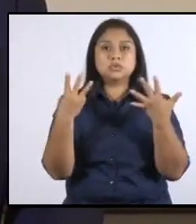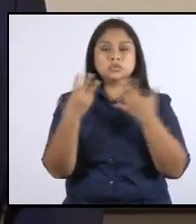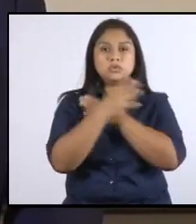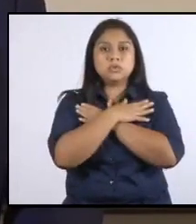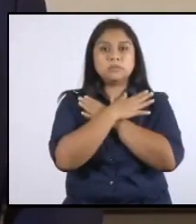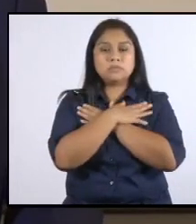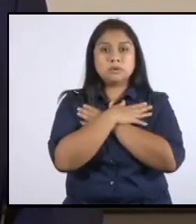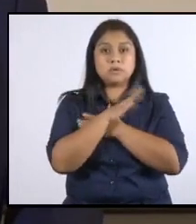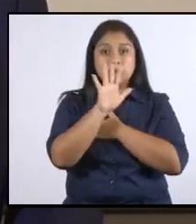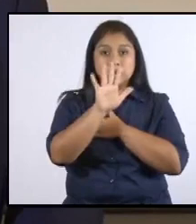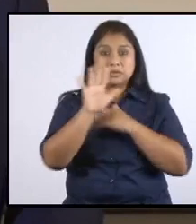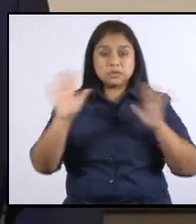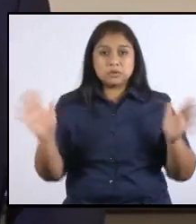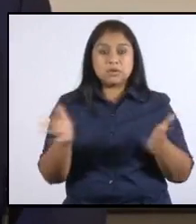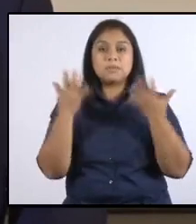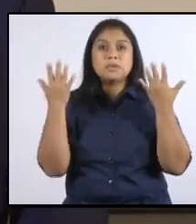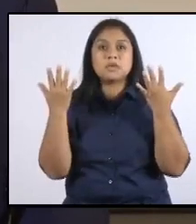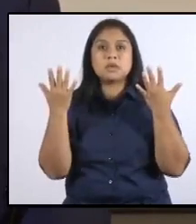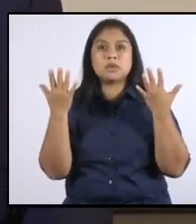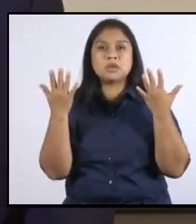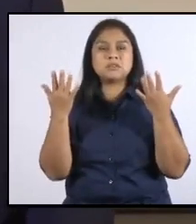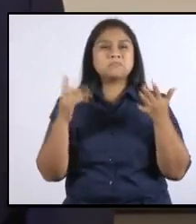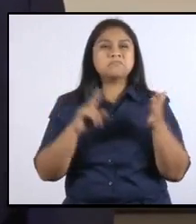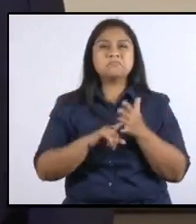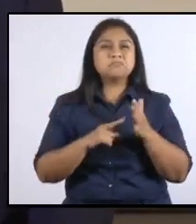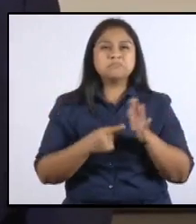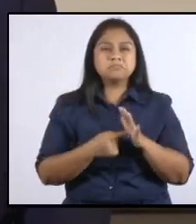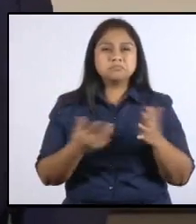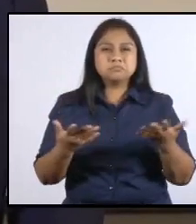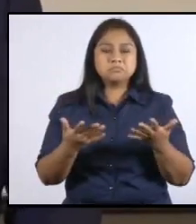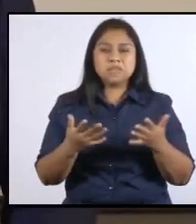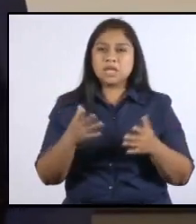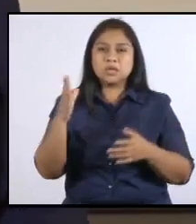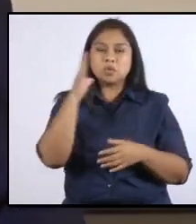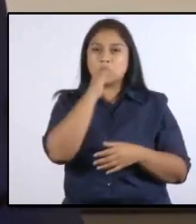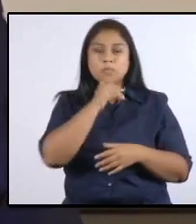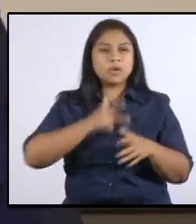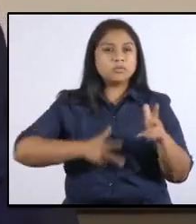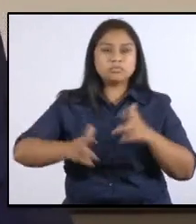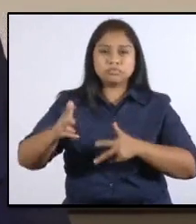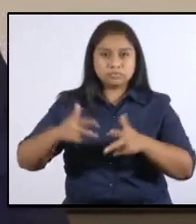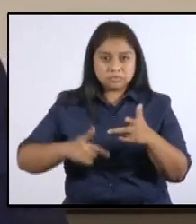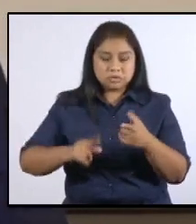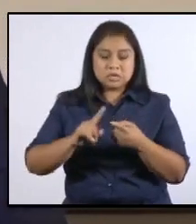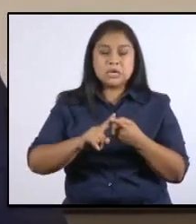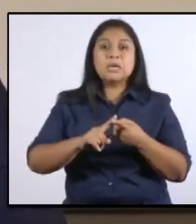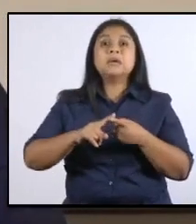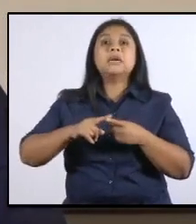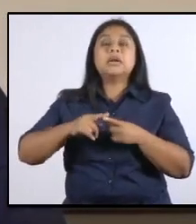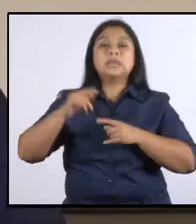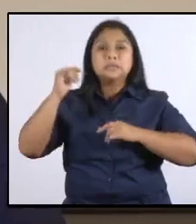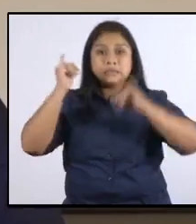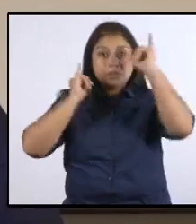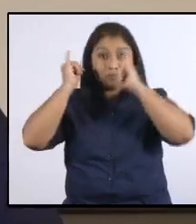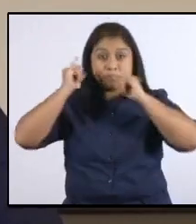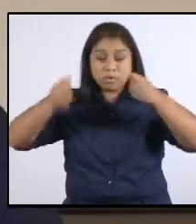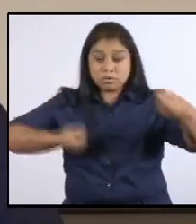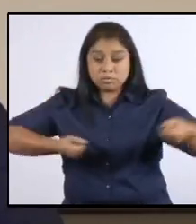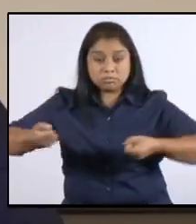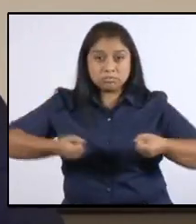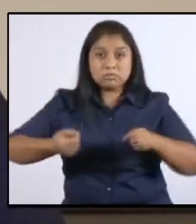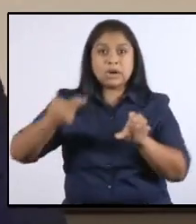cinco de la mañana. Esta restricción de movilización incluye al transporte pesado de